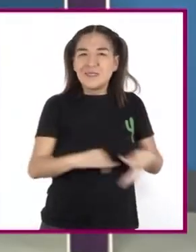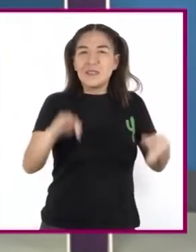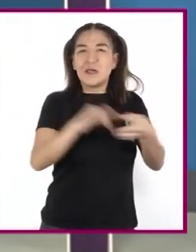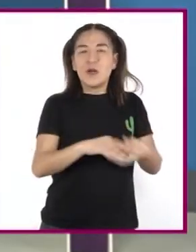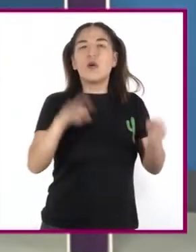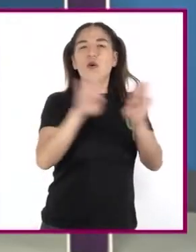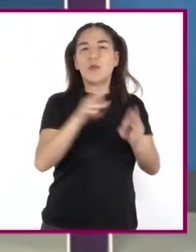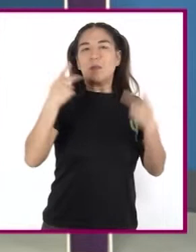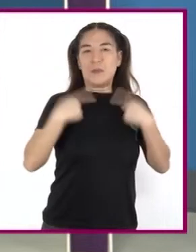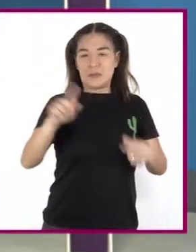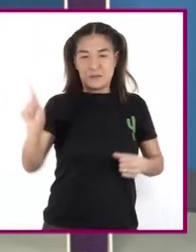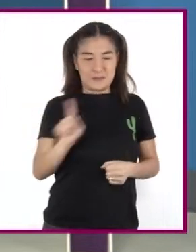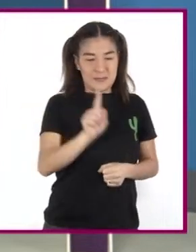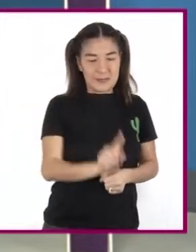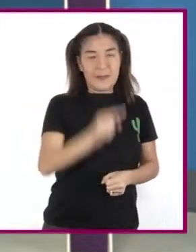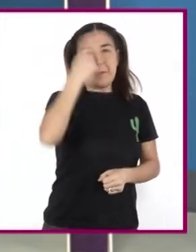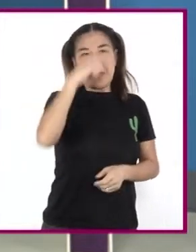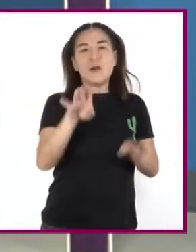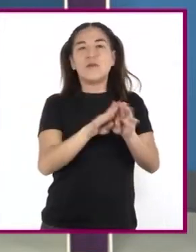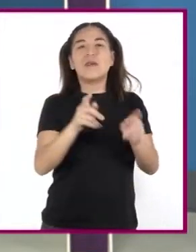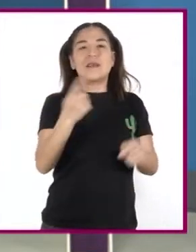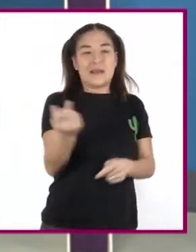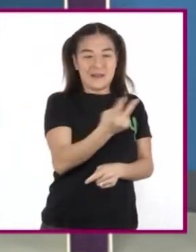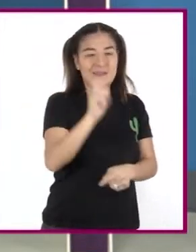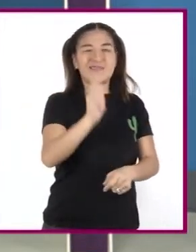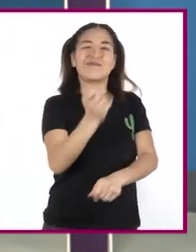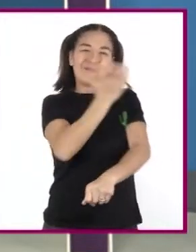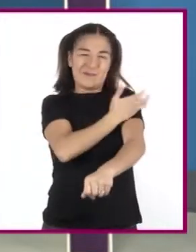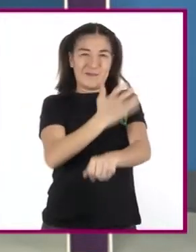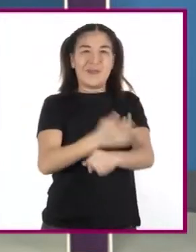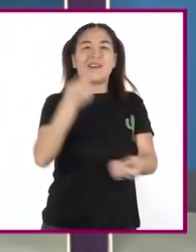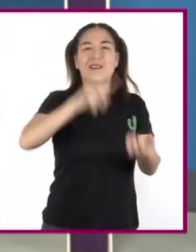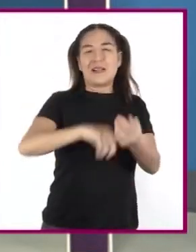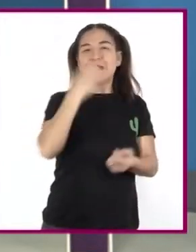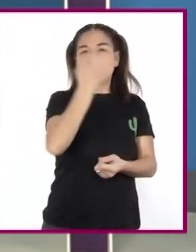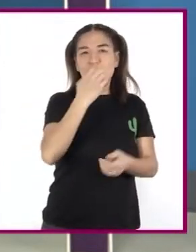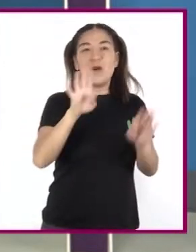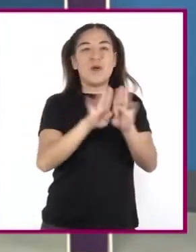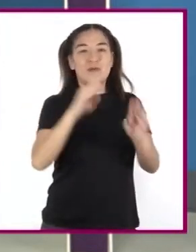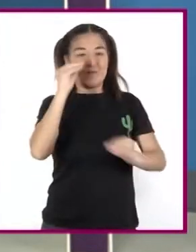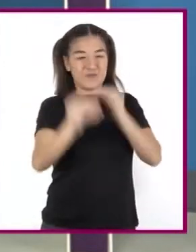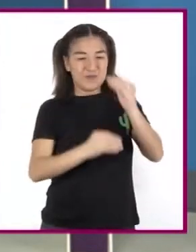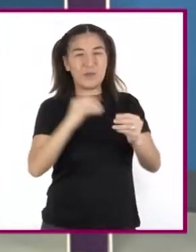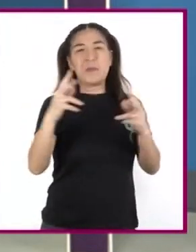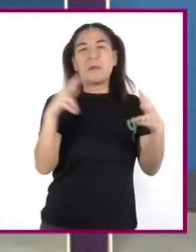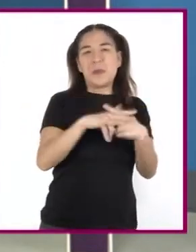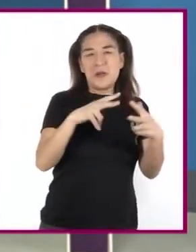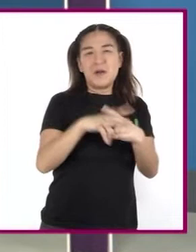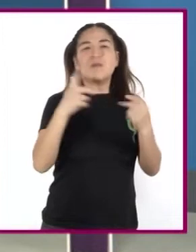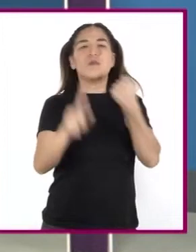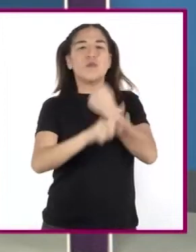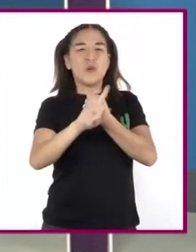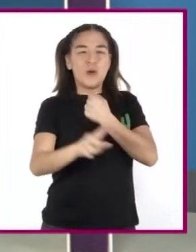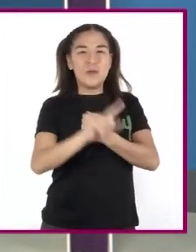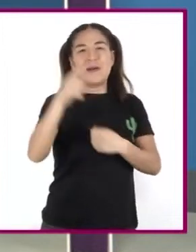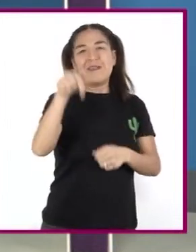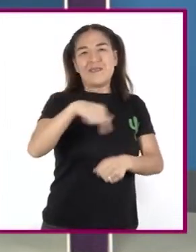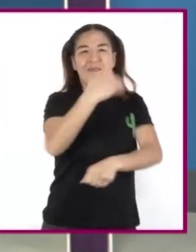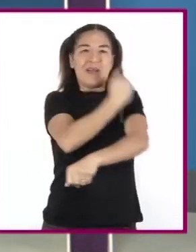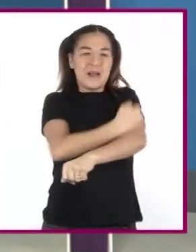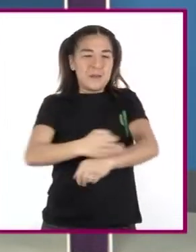mediación En peleas Entre compañeras Y compañeros En la escuela Desavenencias Familiares Dificultades